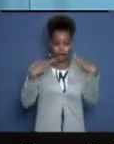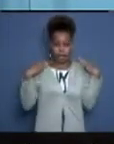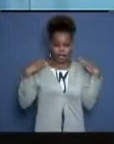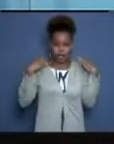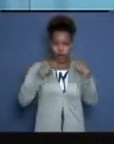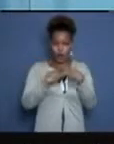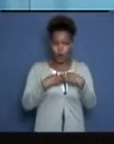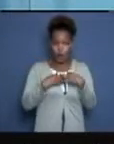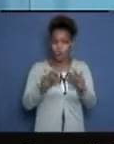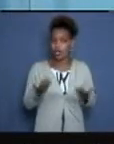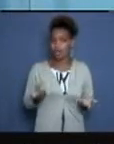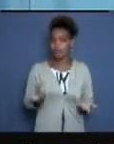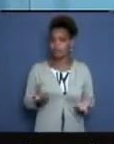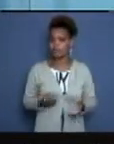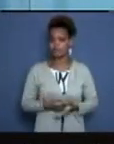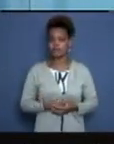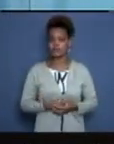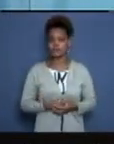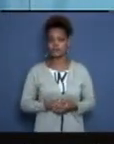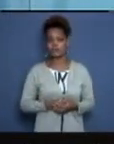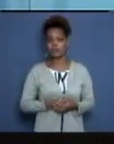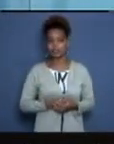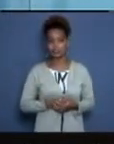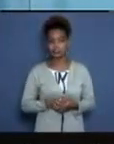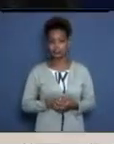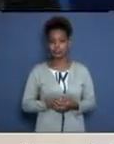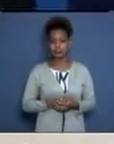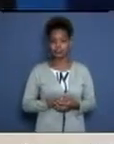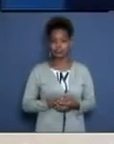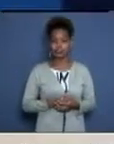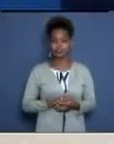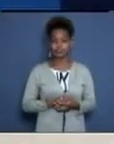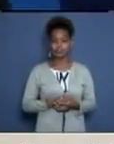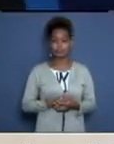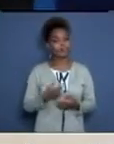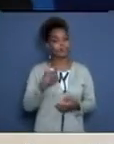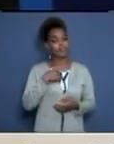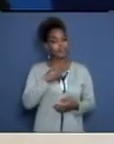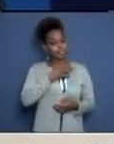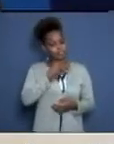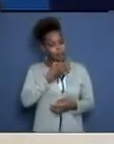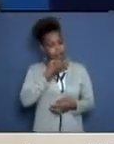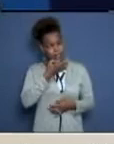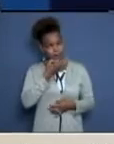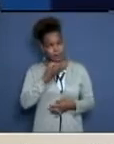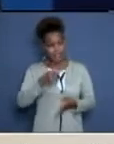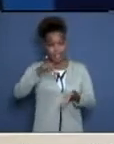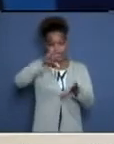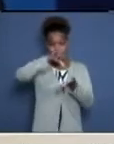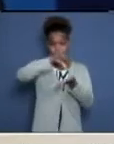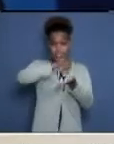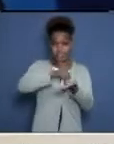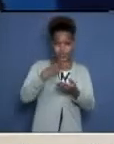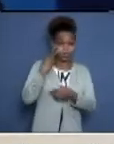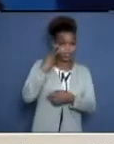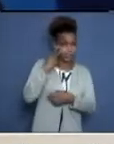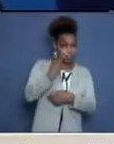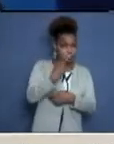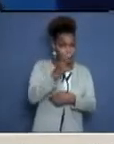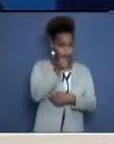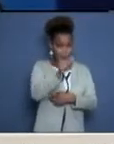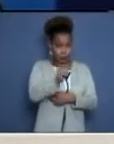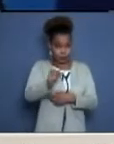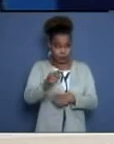familia, también nos da miedo. A ver. En los centros de atención a pacientes confirmados de COVID